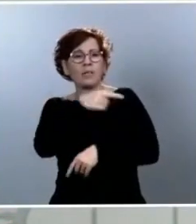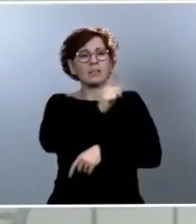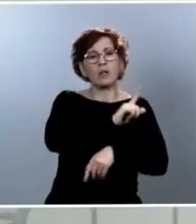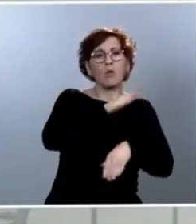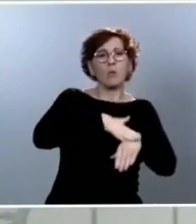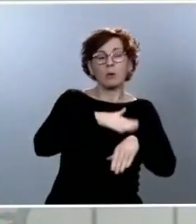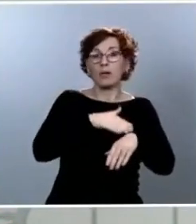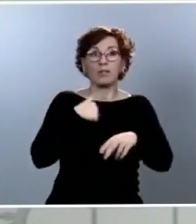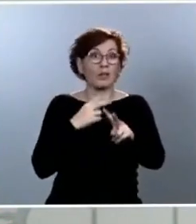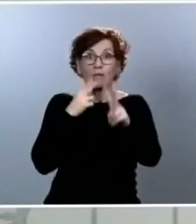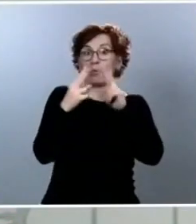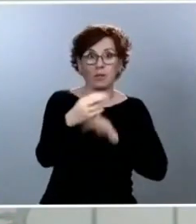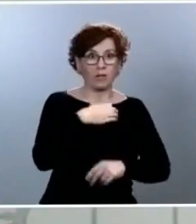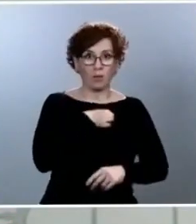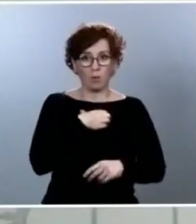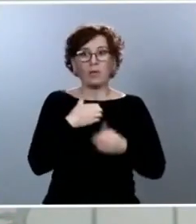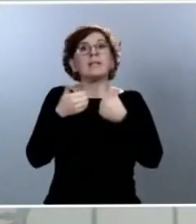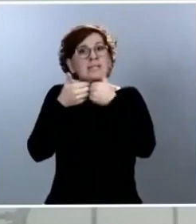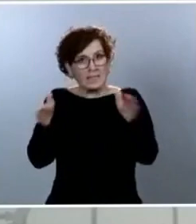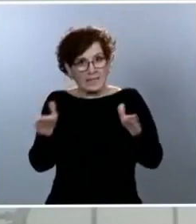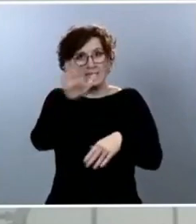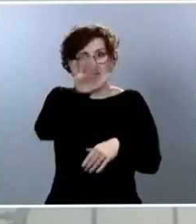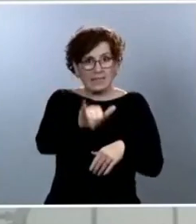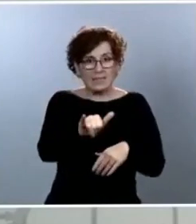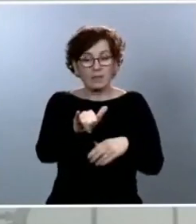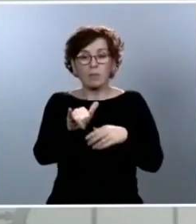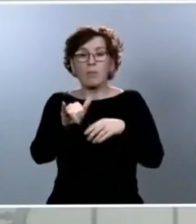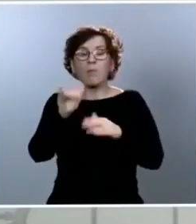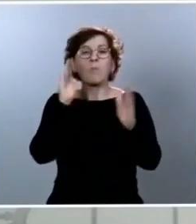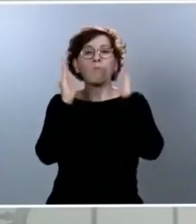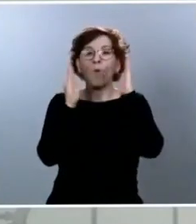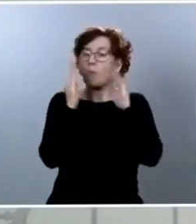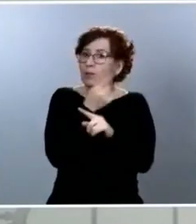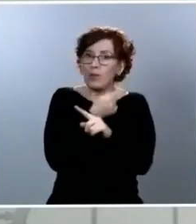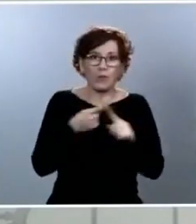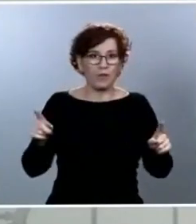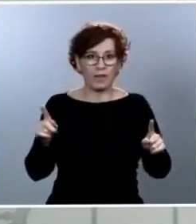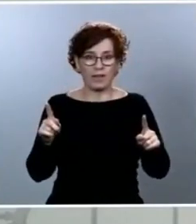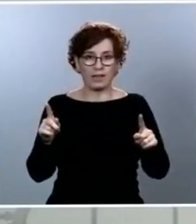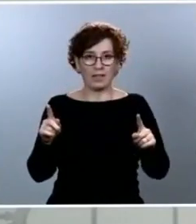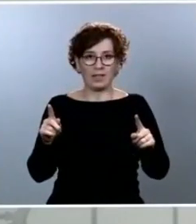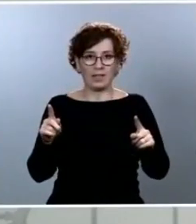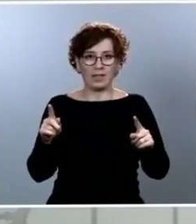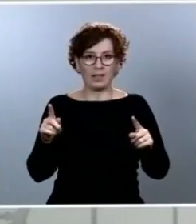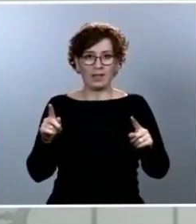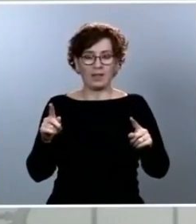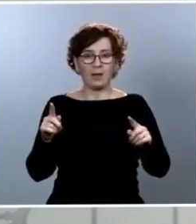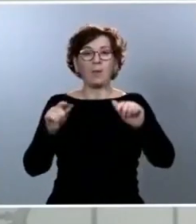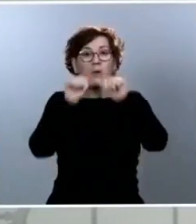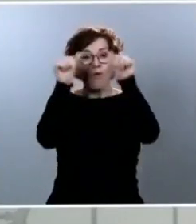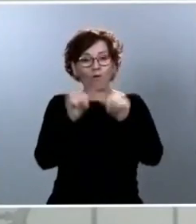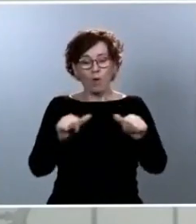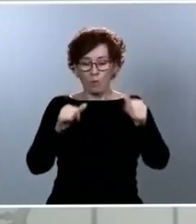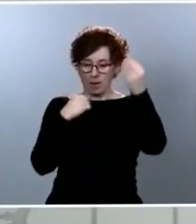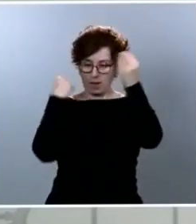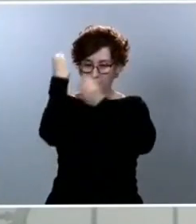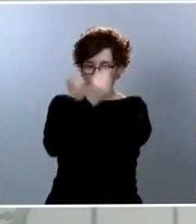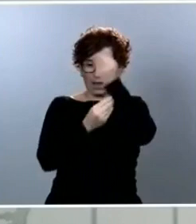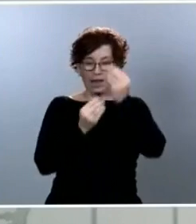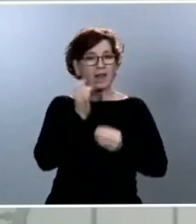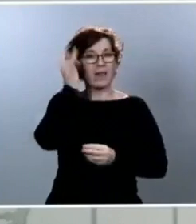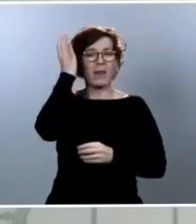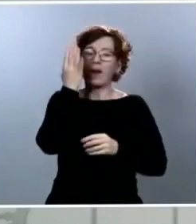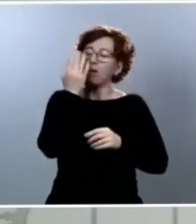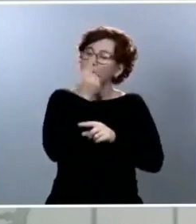van a abrir en distintas fases hasta llegar a esa nueva normalidad. Pero la filosofía va a ser otra. La filosofía es mucho más compleja.